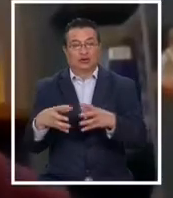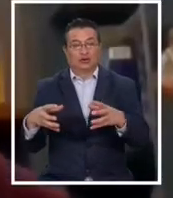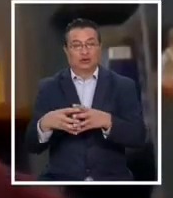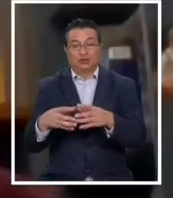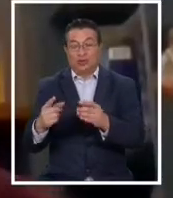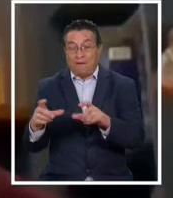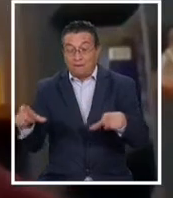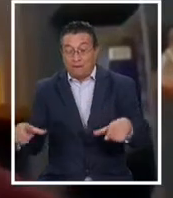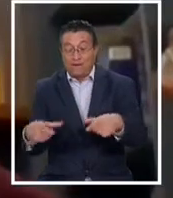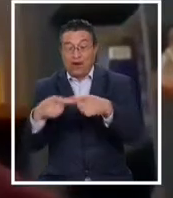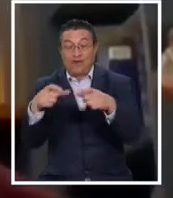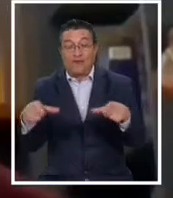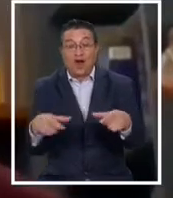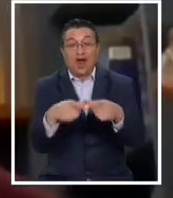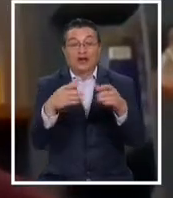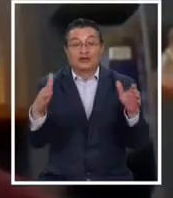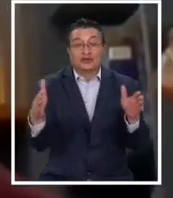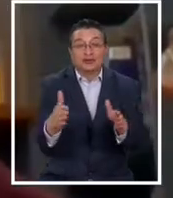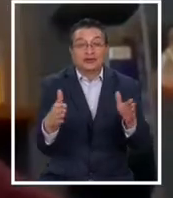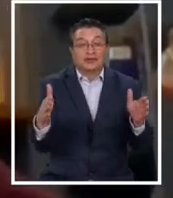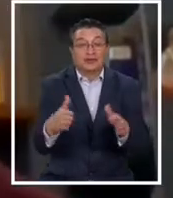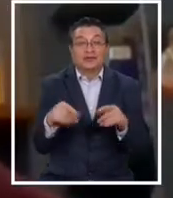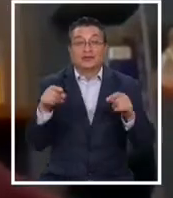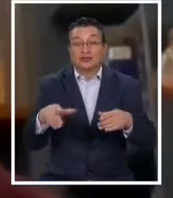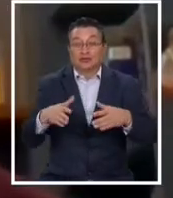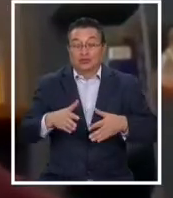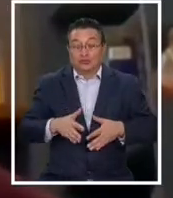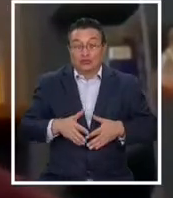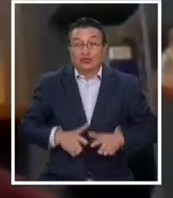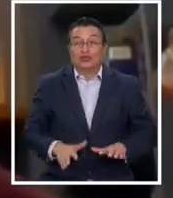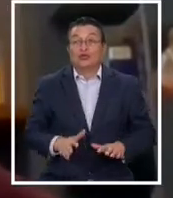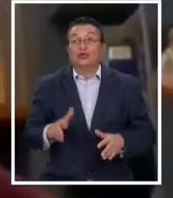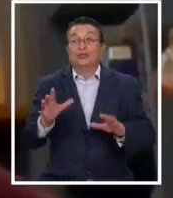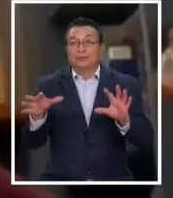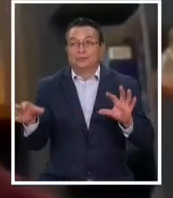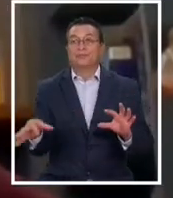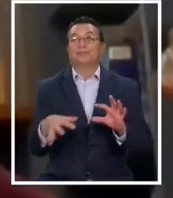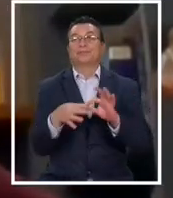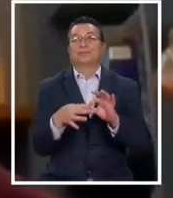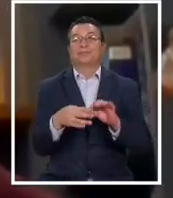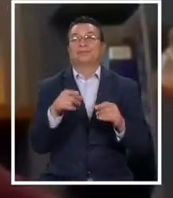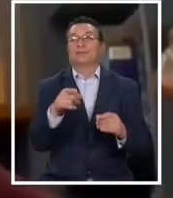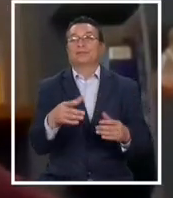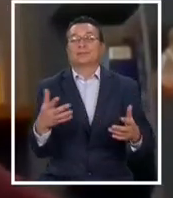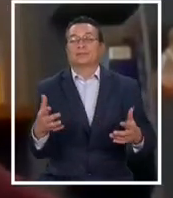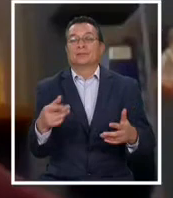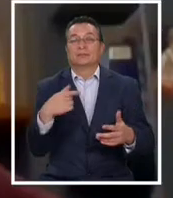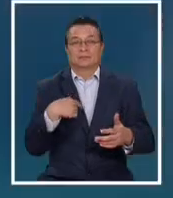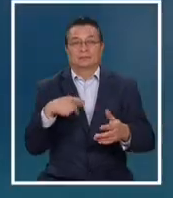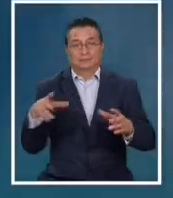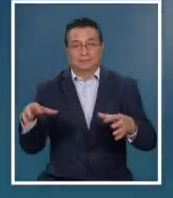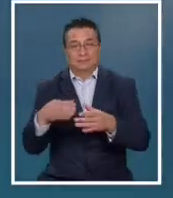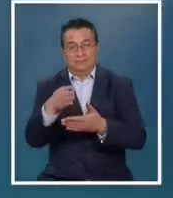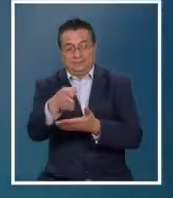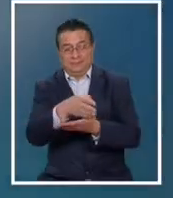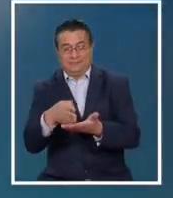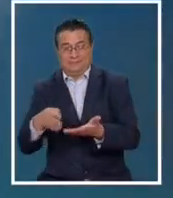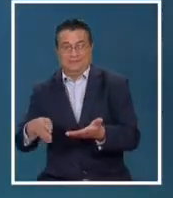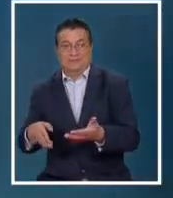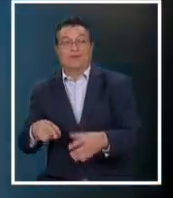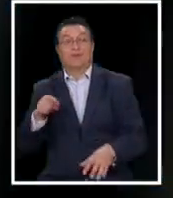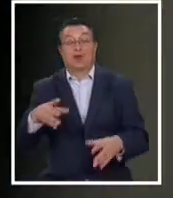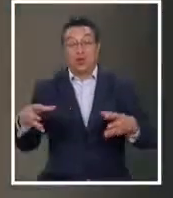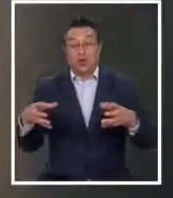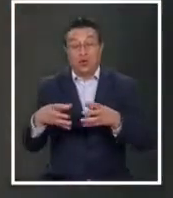pequeños volcanes que están en su génesis asociados a la Likineovki. Este Grupo